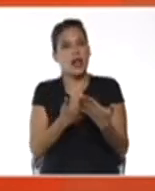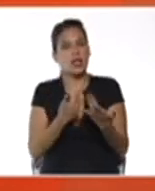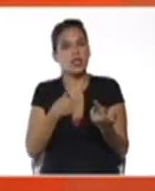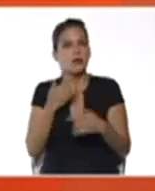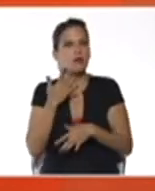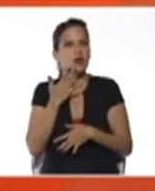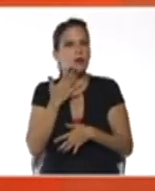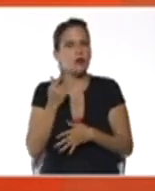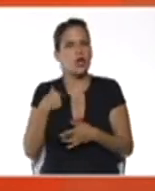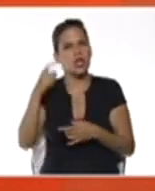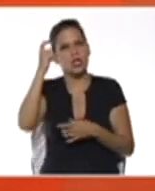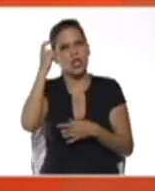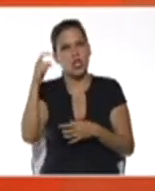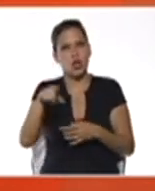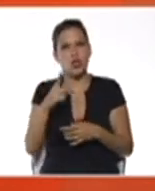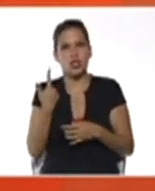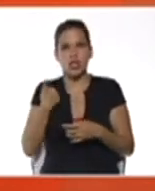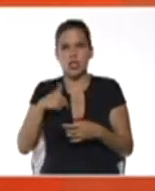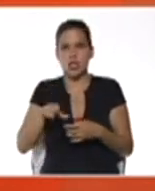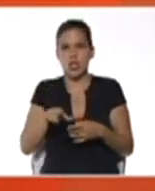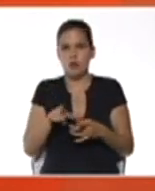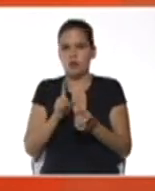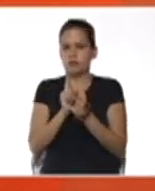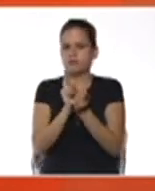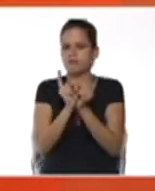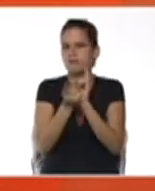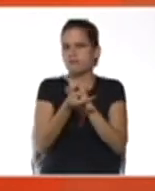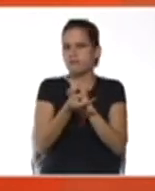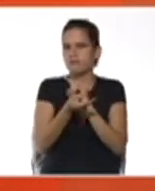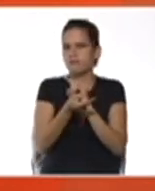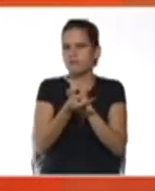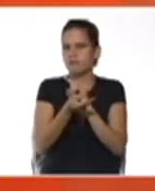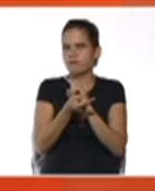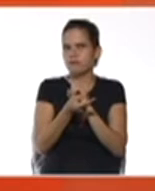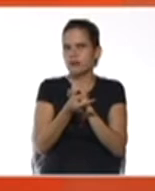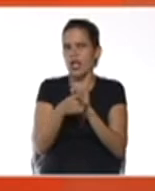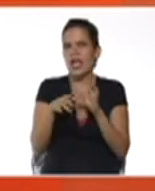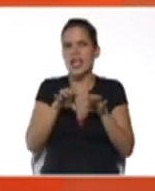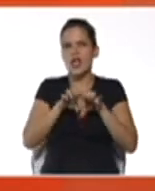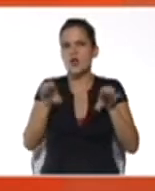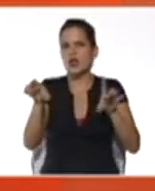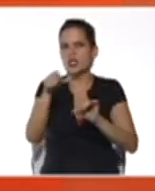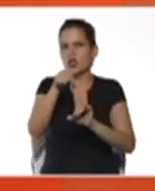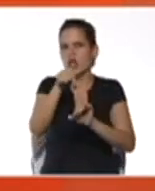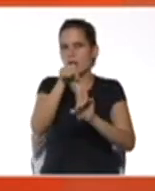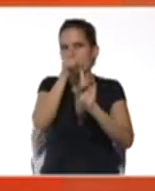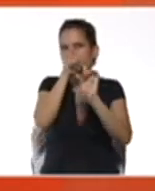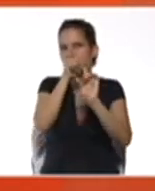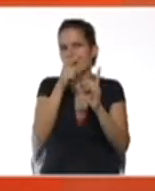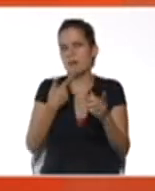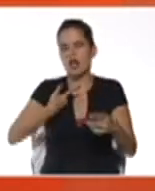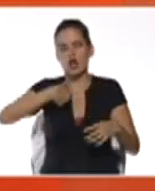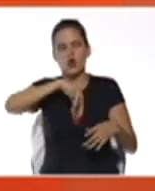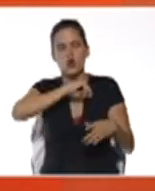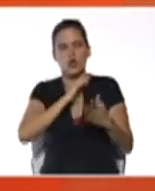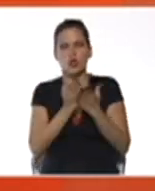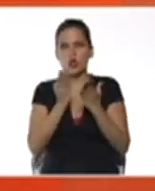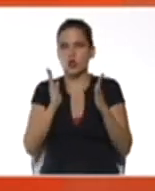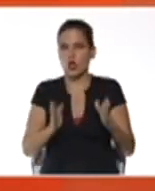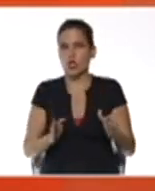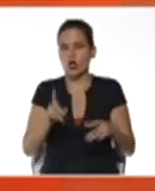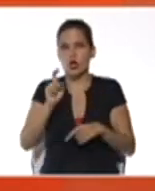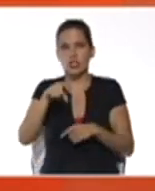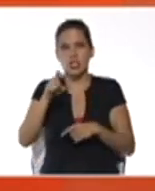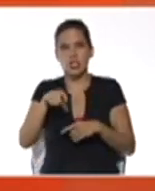por ejemplo el día de hoy contaremos con adaptaciones curriculares en la modalidad de educación especial para nuestros estudiantes con necesidades